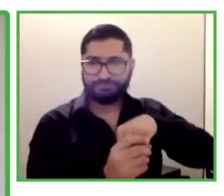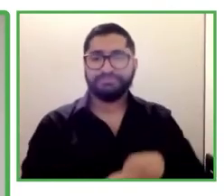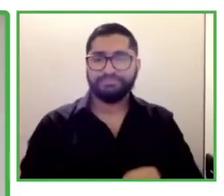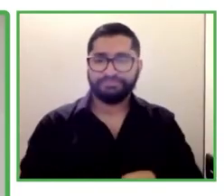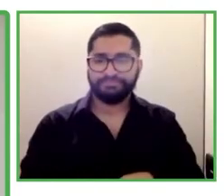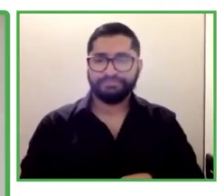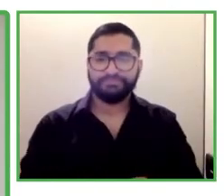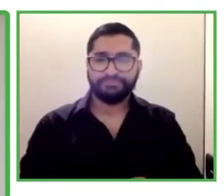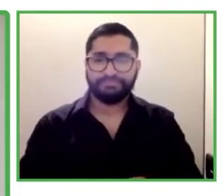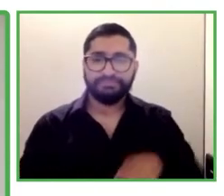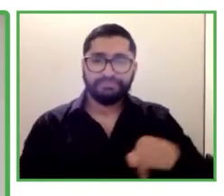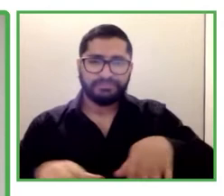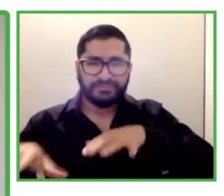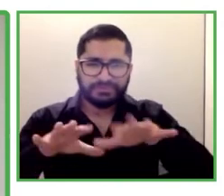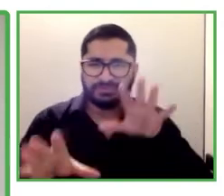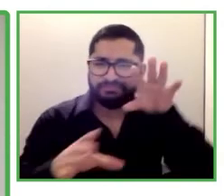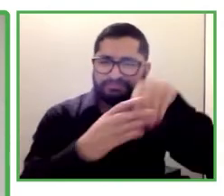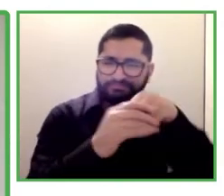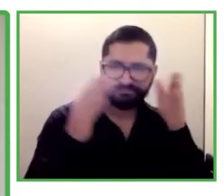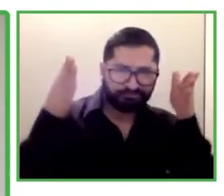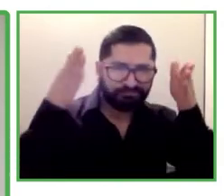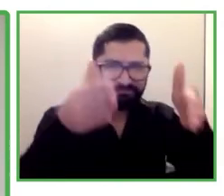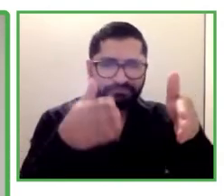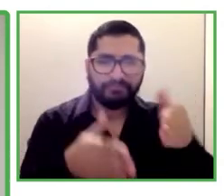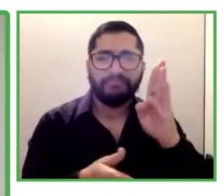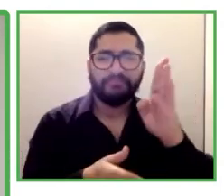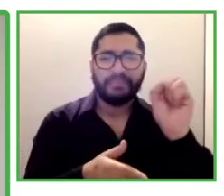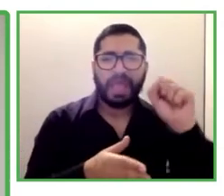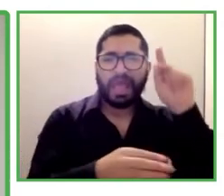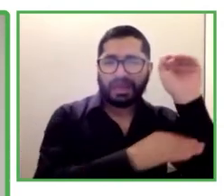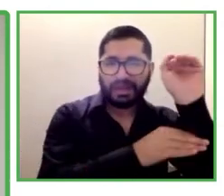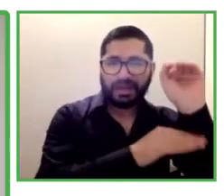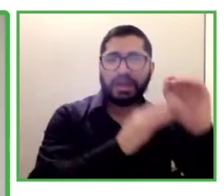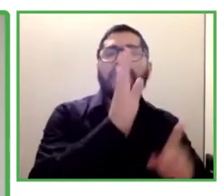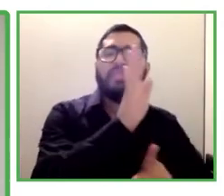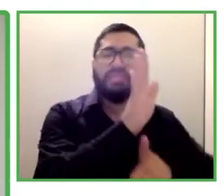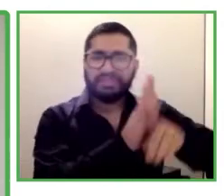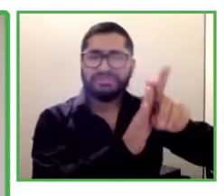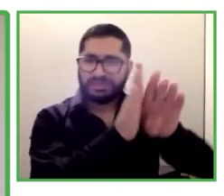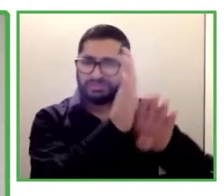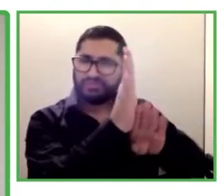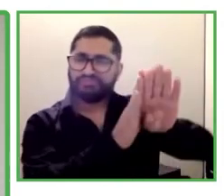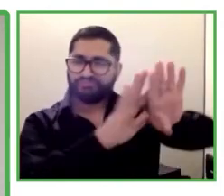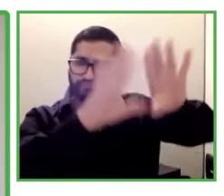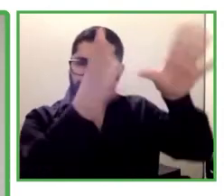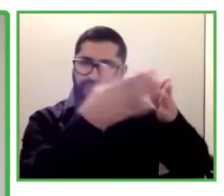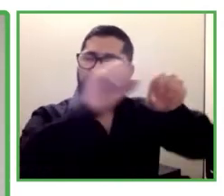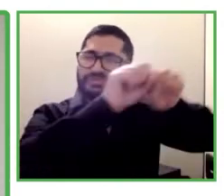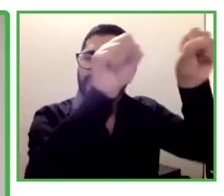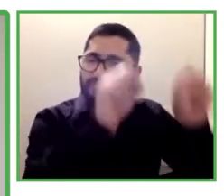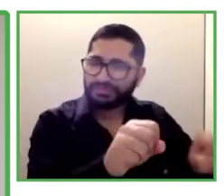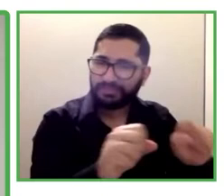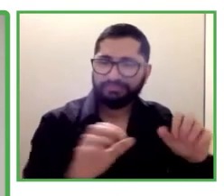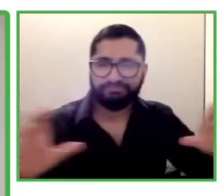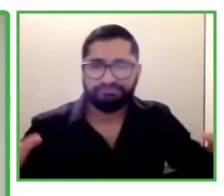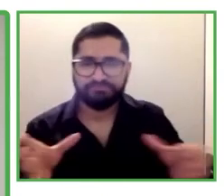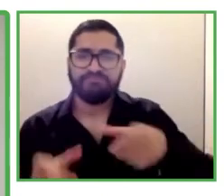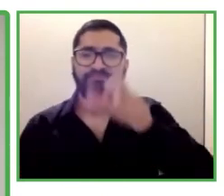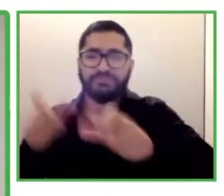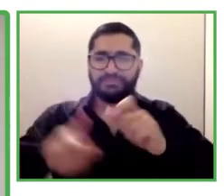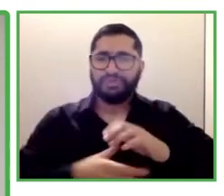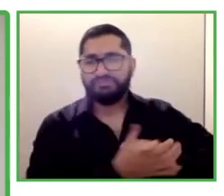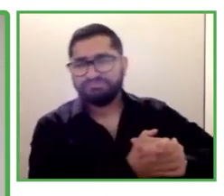Estamos desarrollando continuamente este sistema de replicación de socios y esperamos que algunos de ustedes el día de hoy se sientan